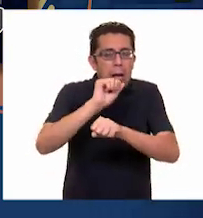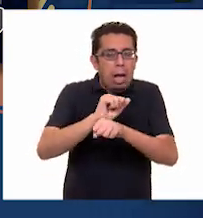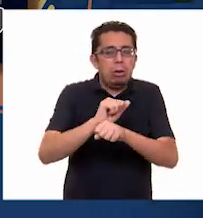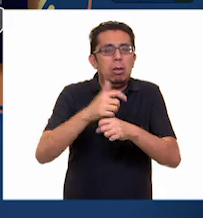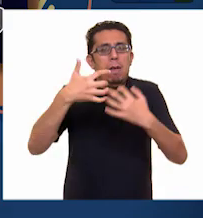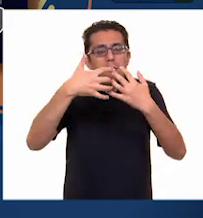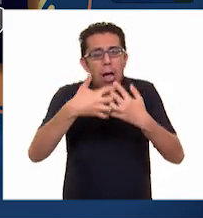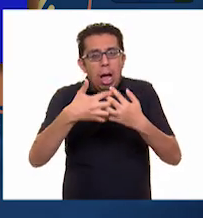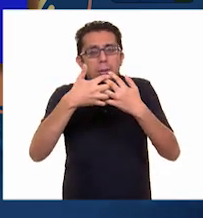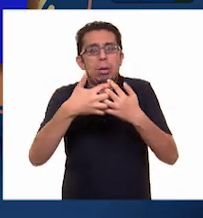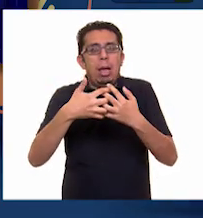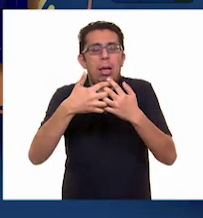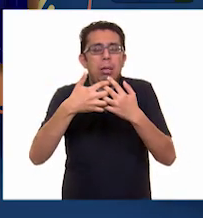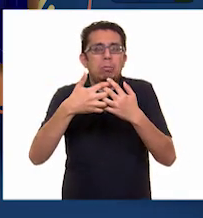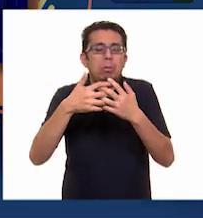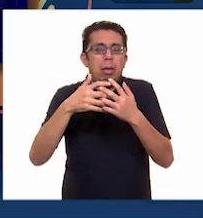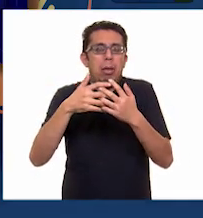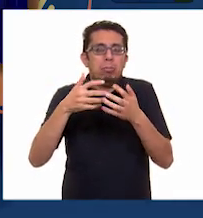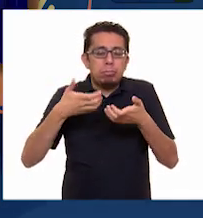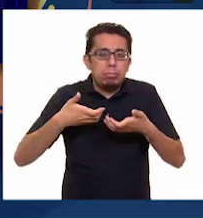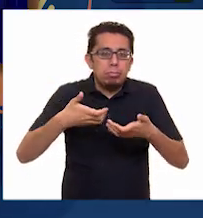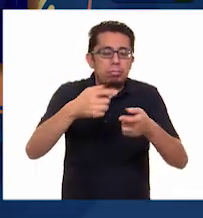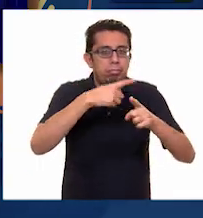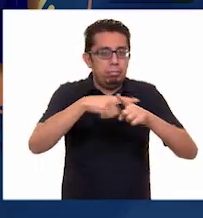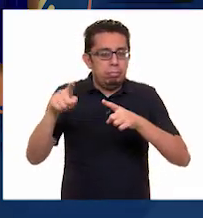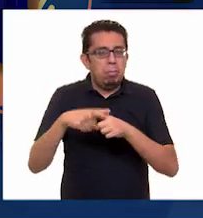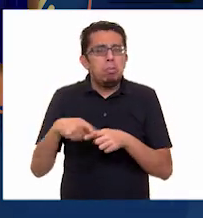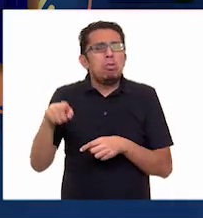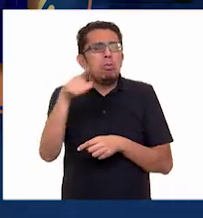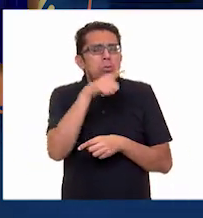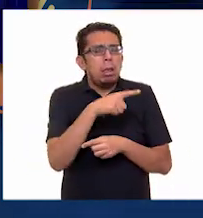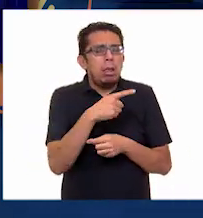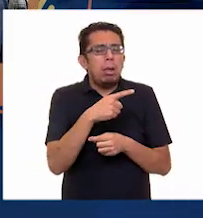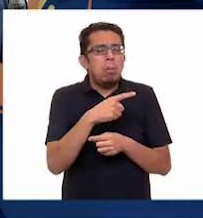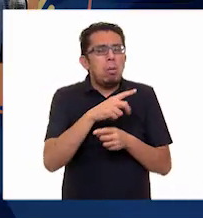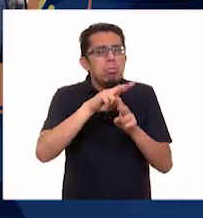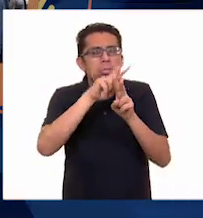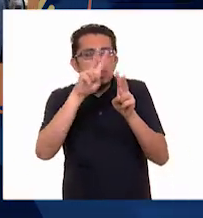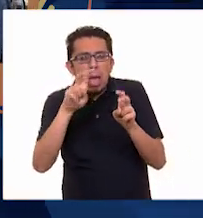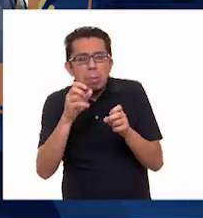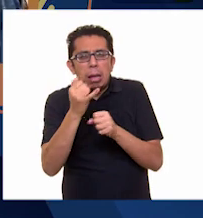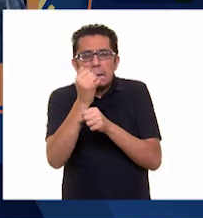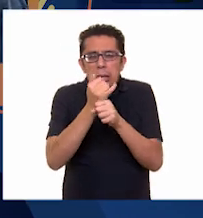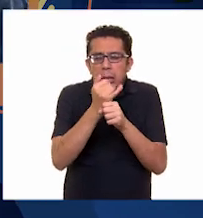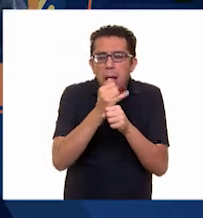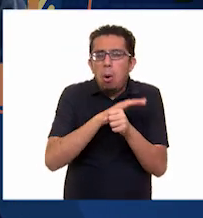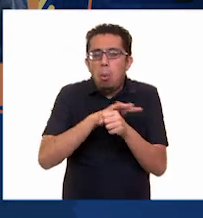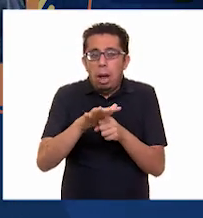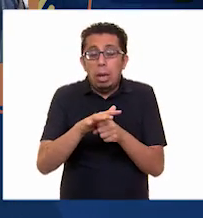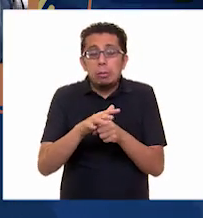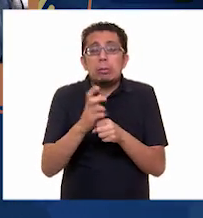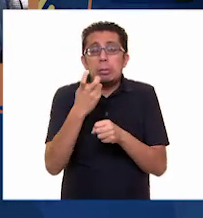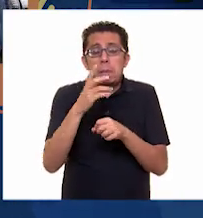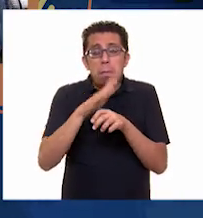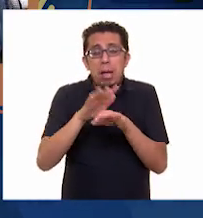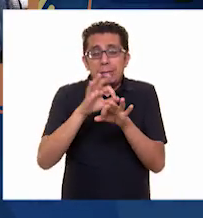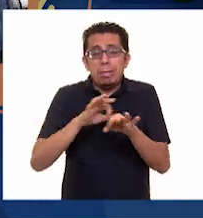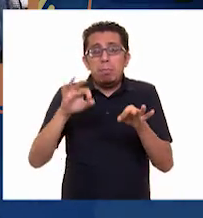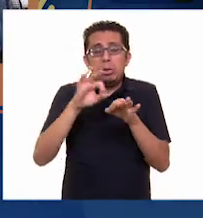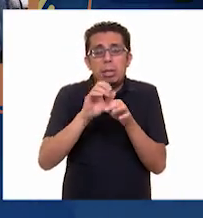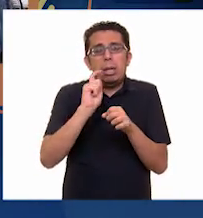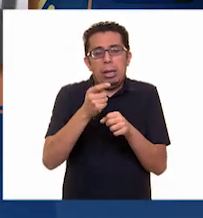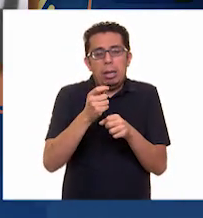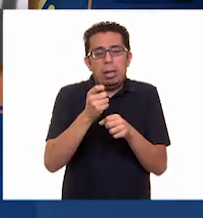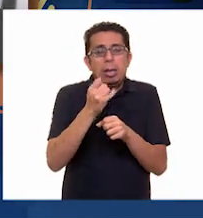fábricas, caminos, todo eso. ¿Qué áreas de investigación trabaja este centro? Una de las áreas importantes es el área de